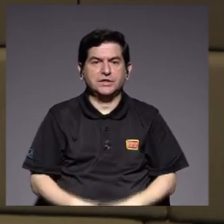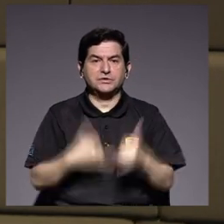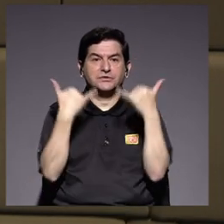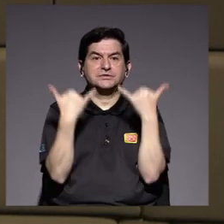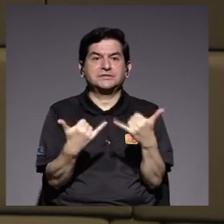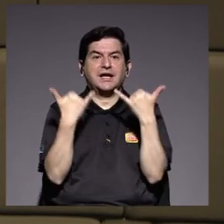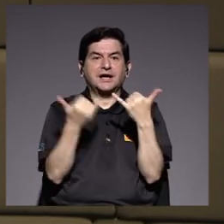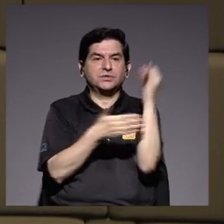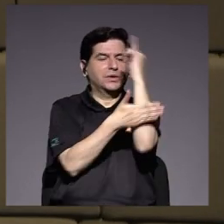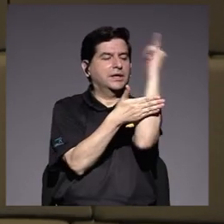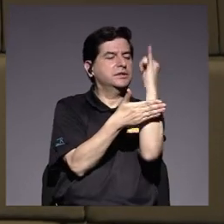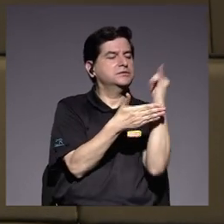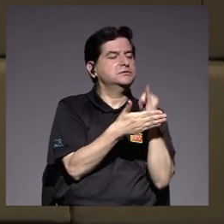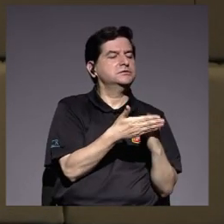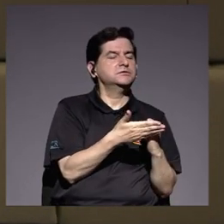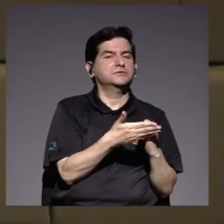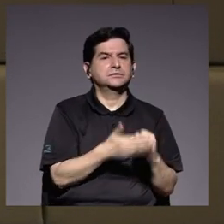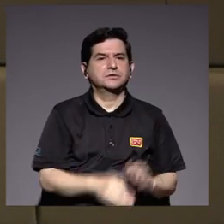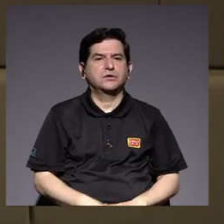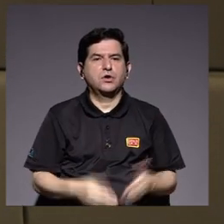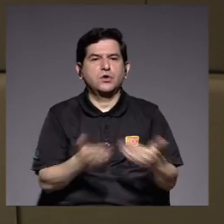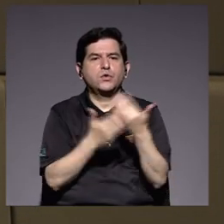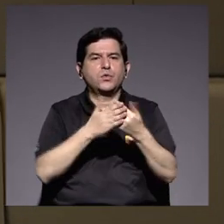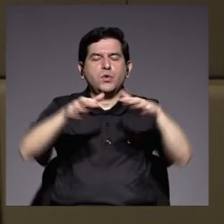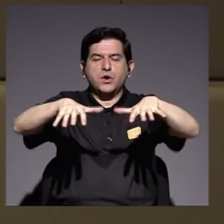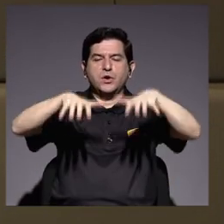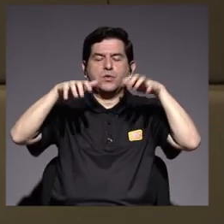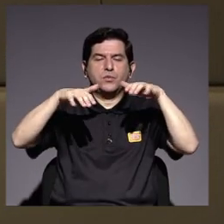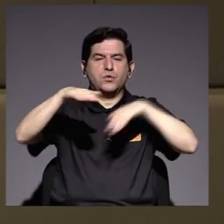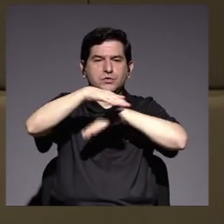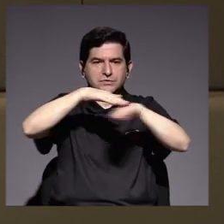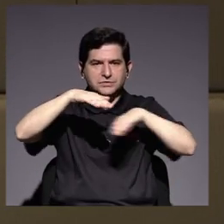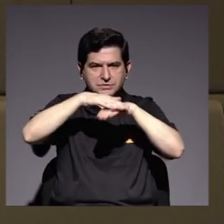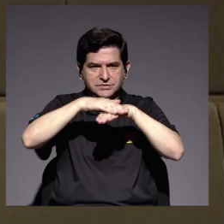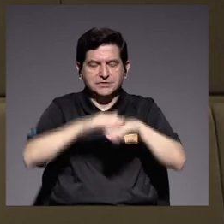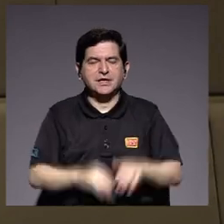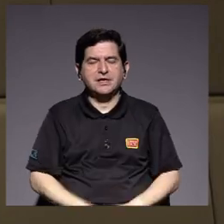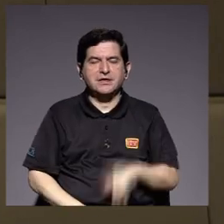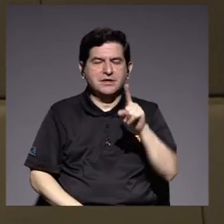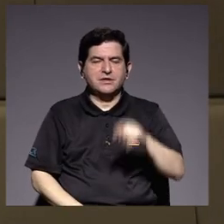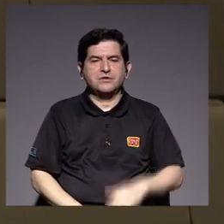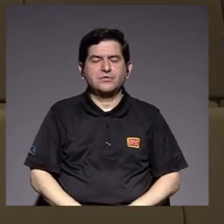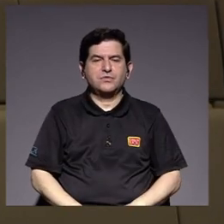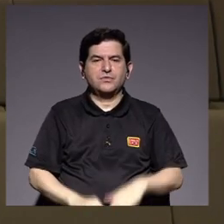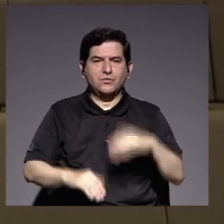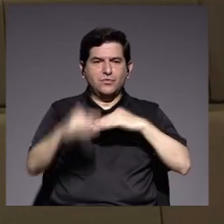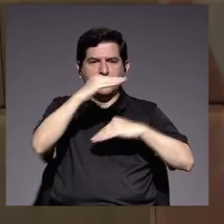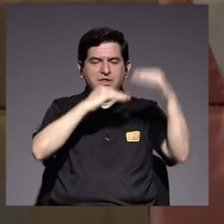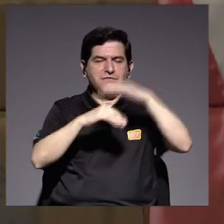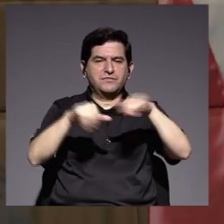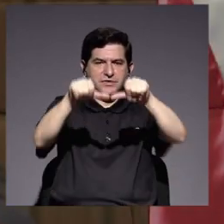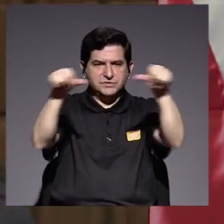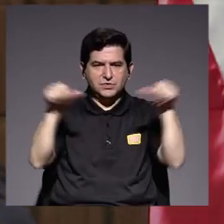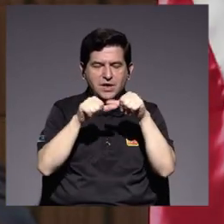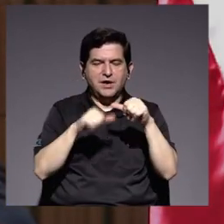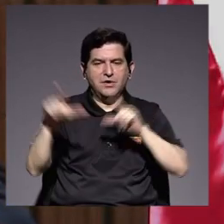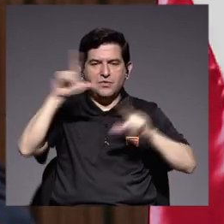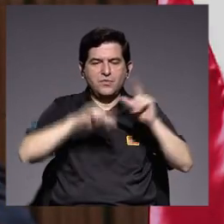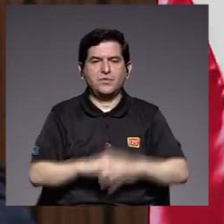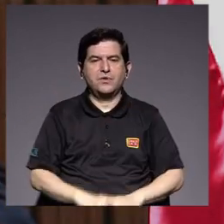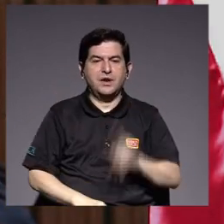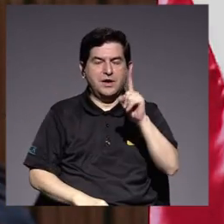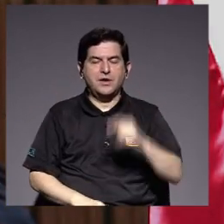actualmente en diseño tales como un nuevo auditorio para la sede un edificio de aulas y laboratorios una planta de